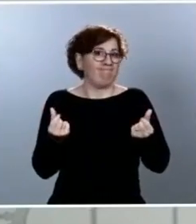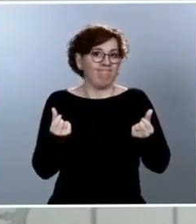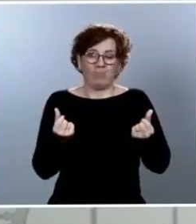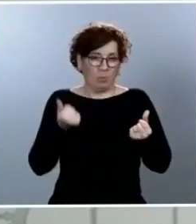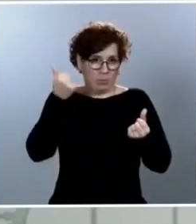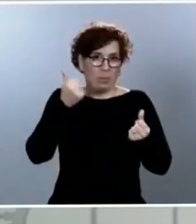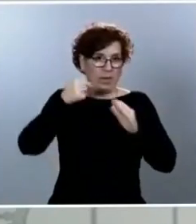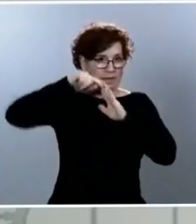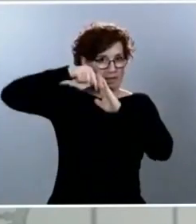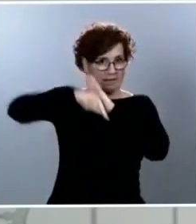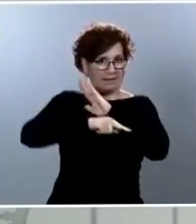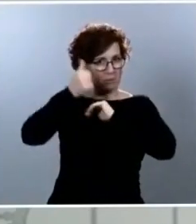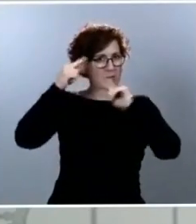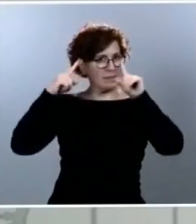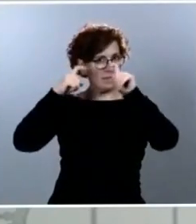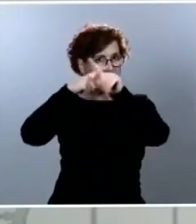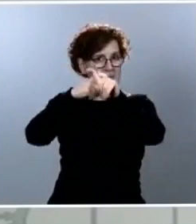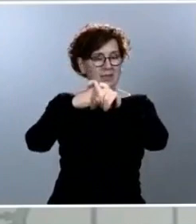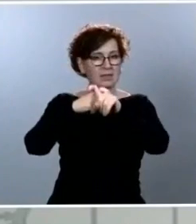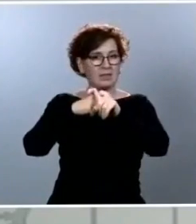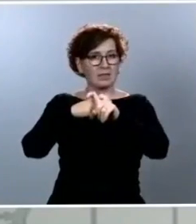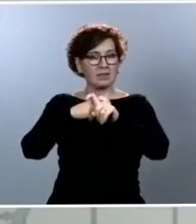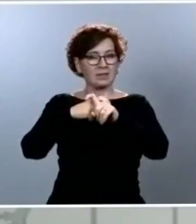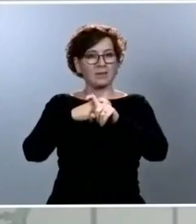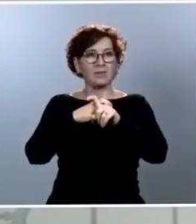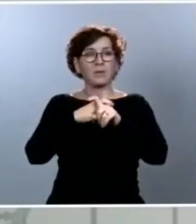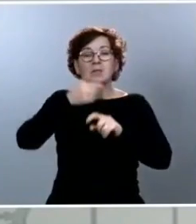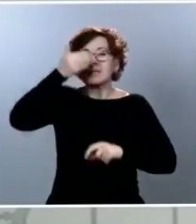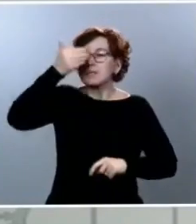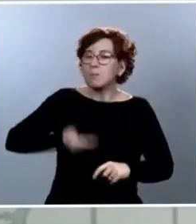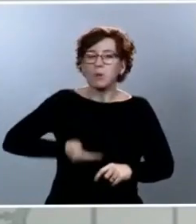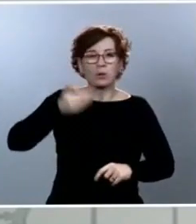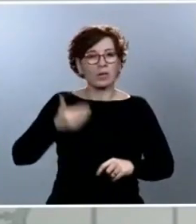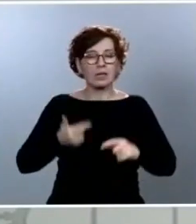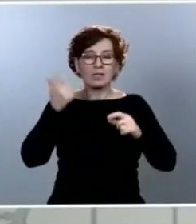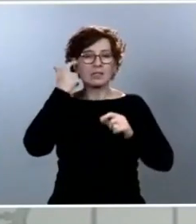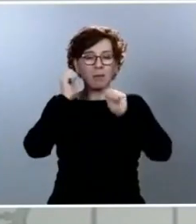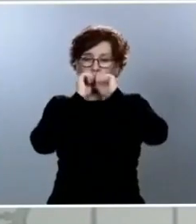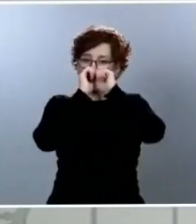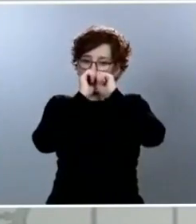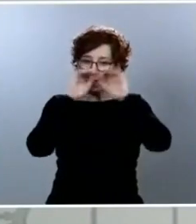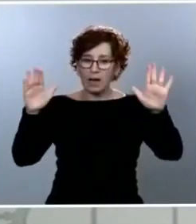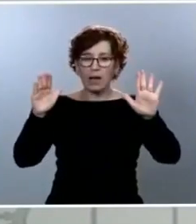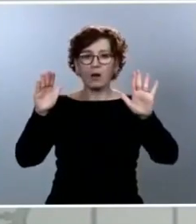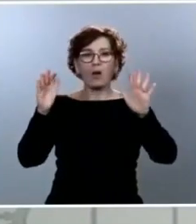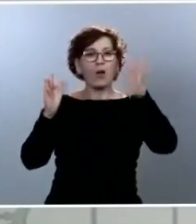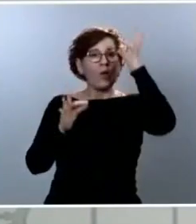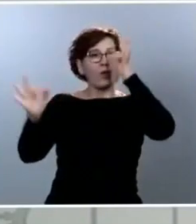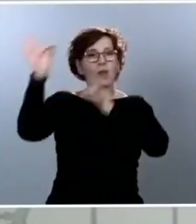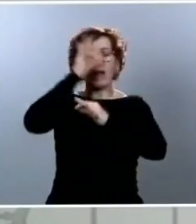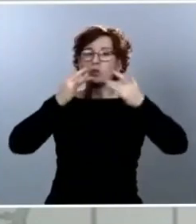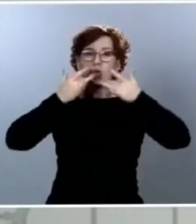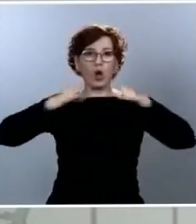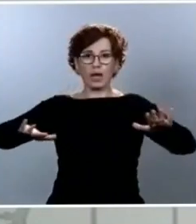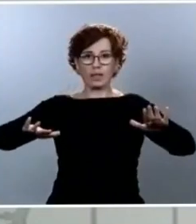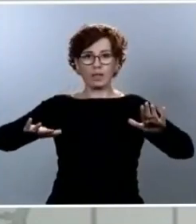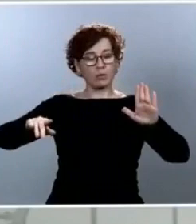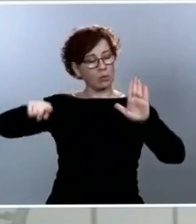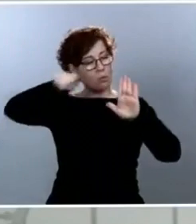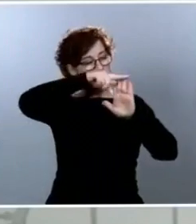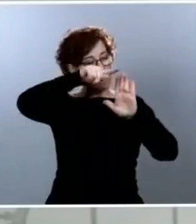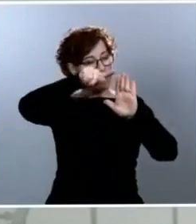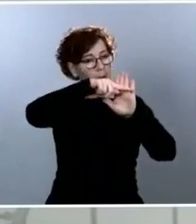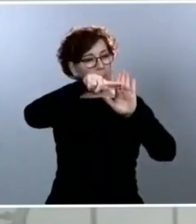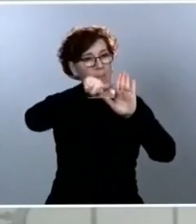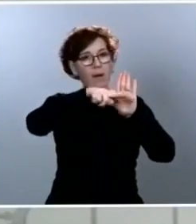eso. Por eso es muy importante definir una serie de parámetros objetivos en base a los cuales nosotros vamos a decidir la